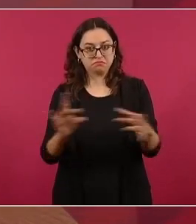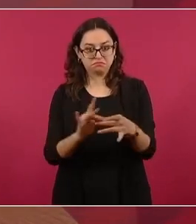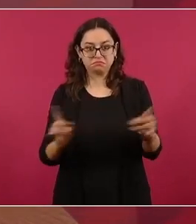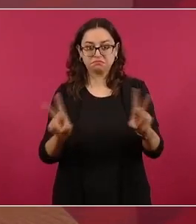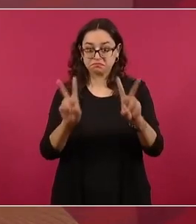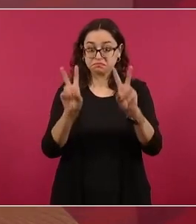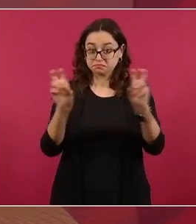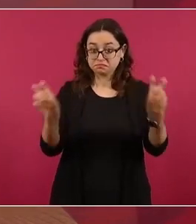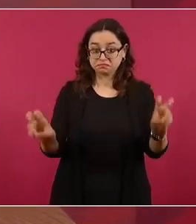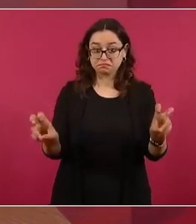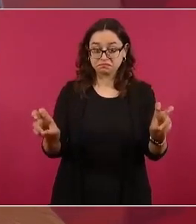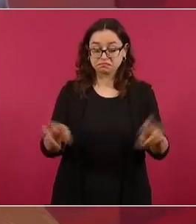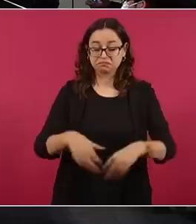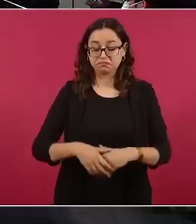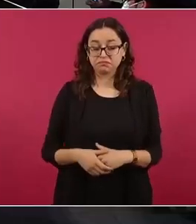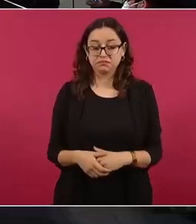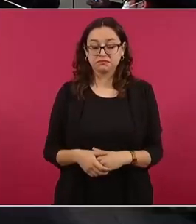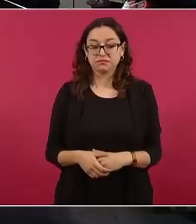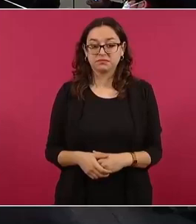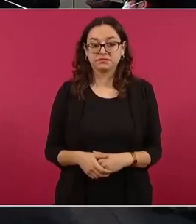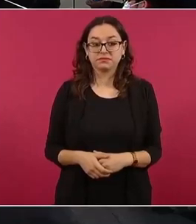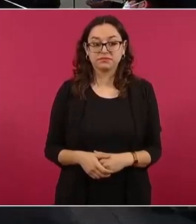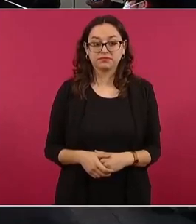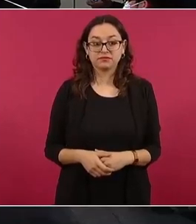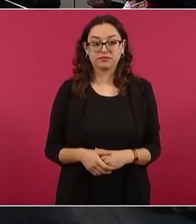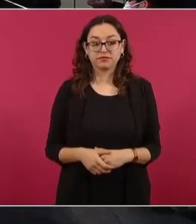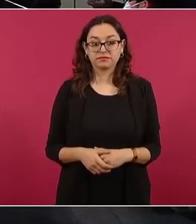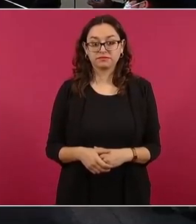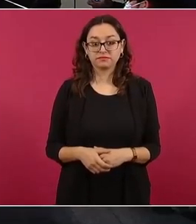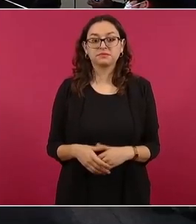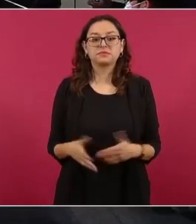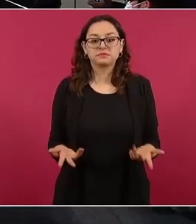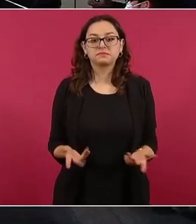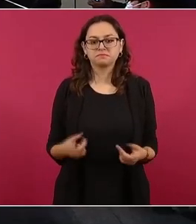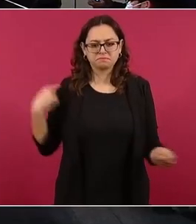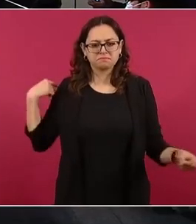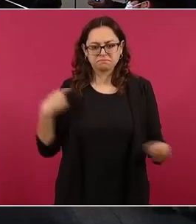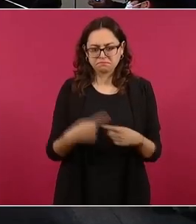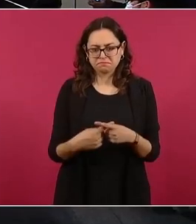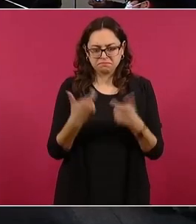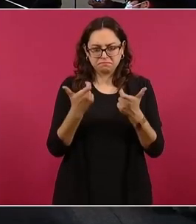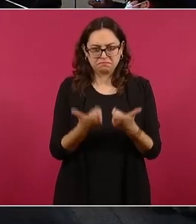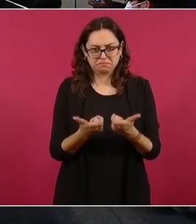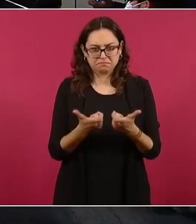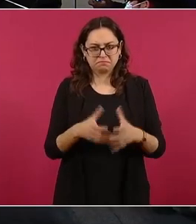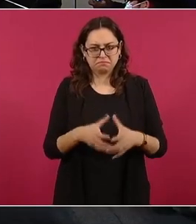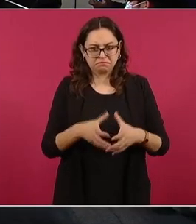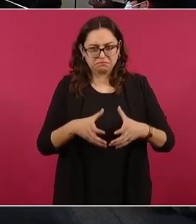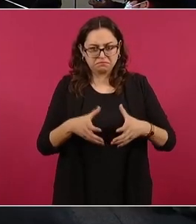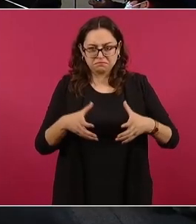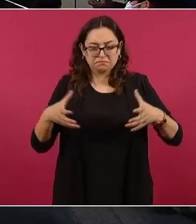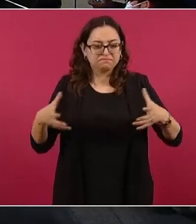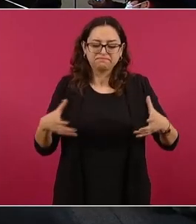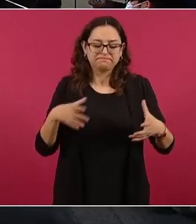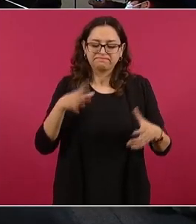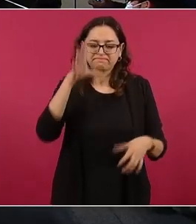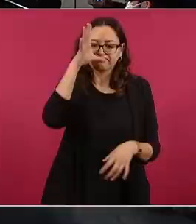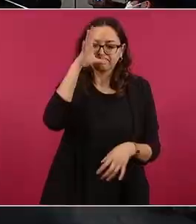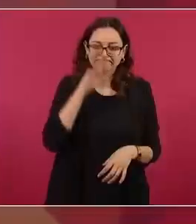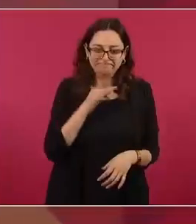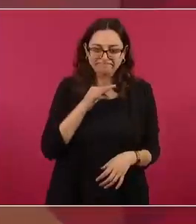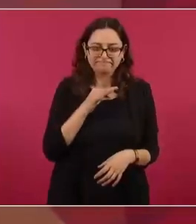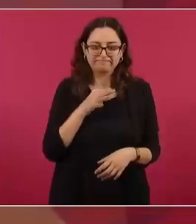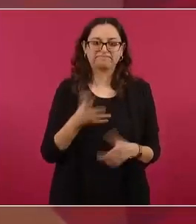de que aún sin crecimiento económico porque se nos cayó la economía